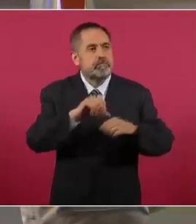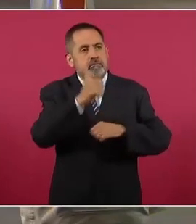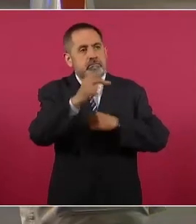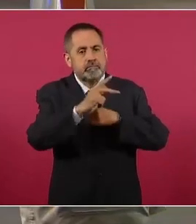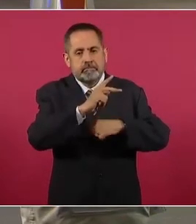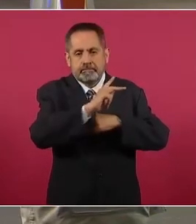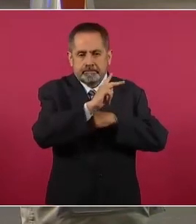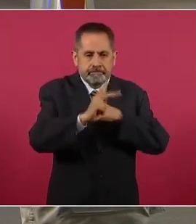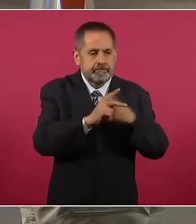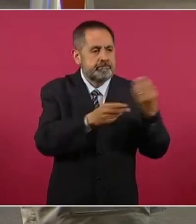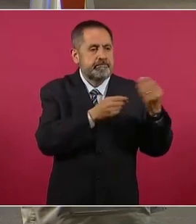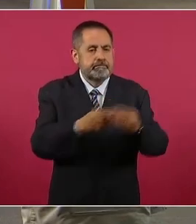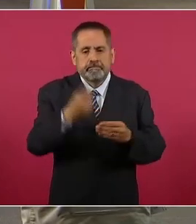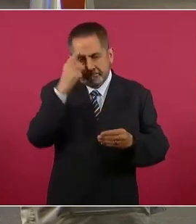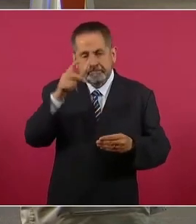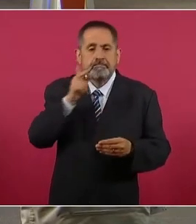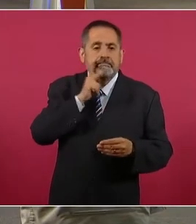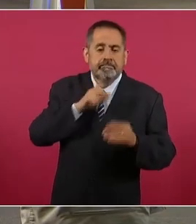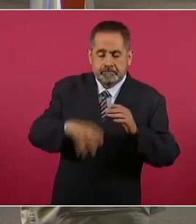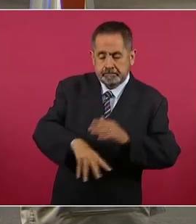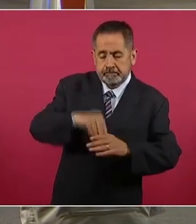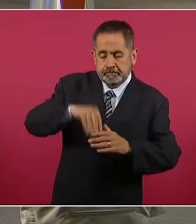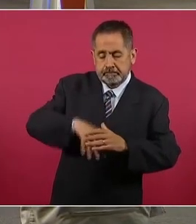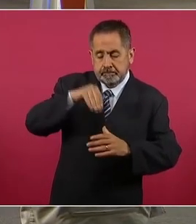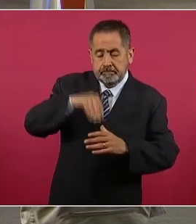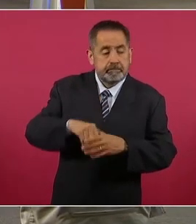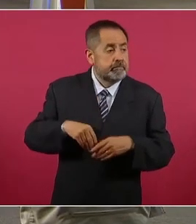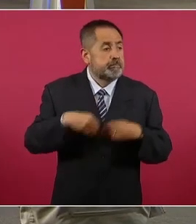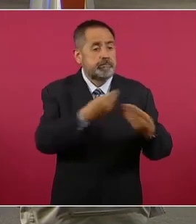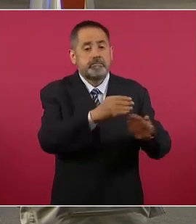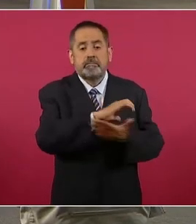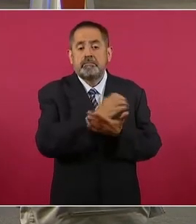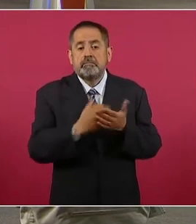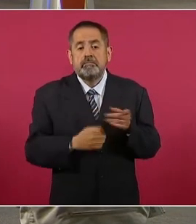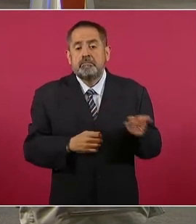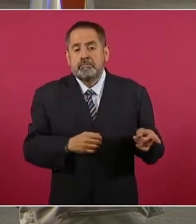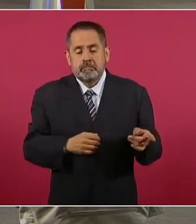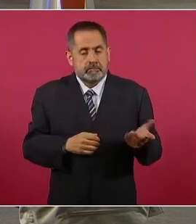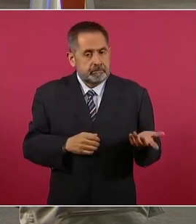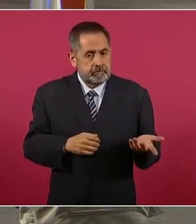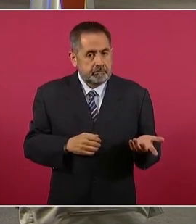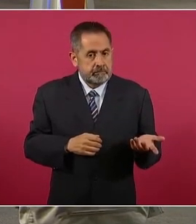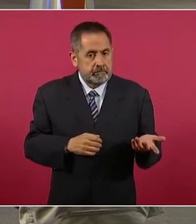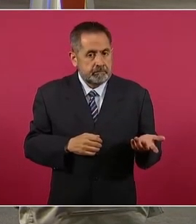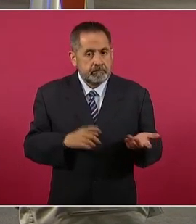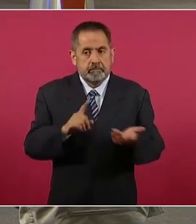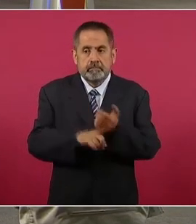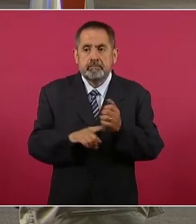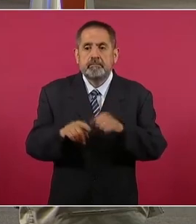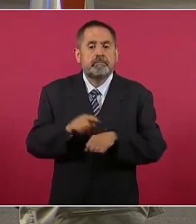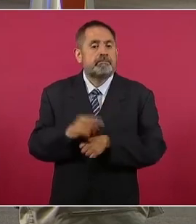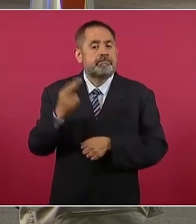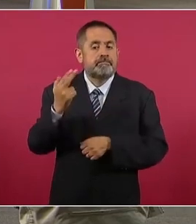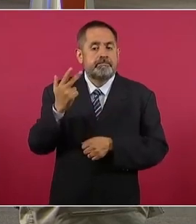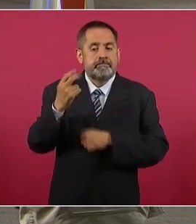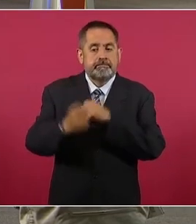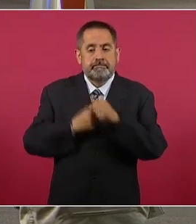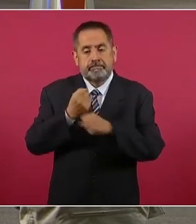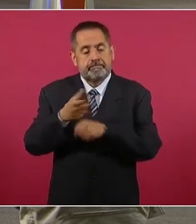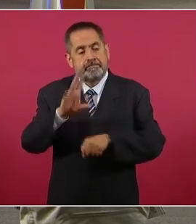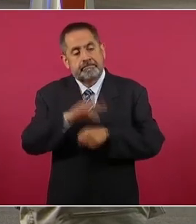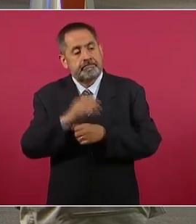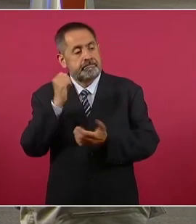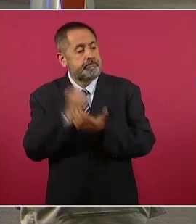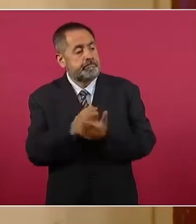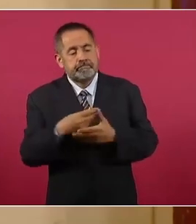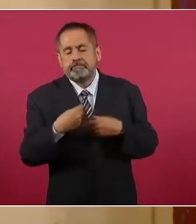la explotación de petróleo exclusiva y hasta por 25 años mediante